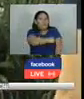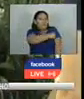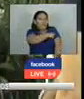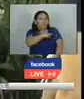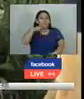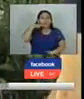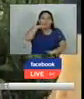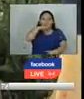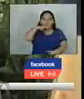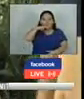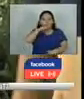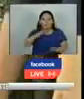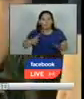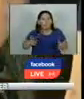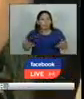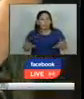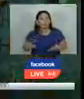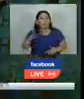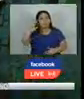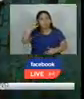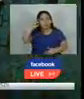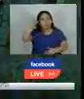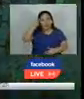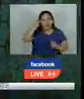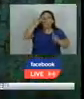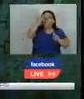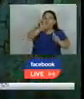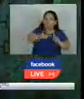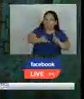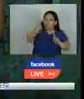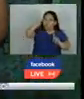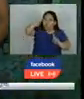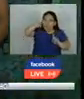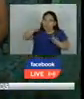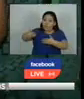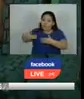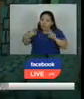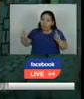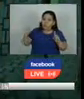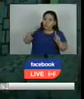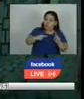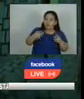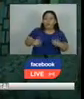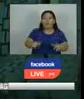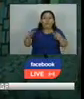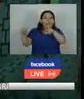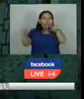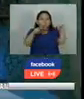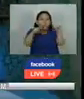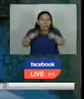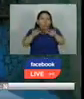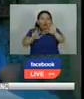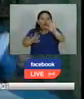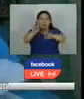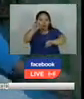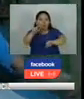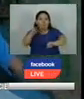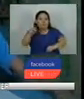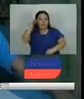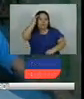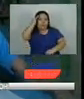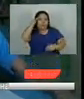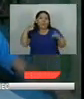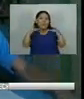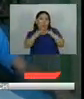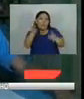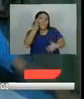de Cruz Roja salvadoreña es dar un buen ejemplo a su hijo el cual a sus 11 años ha decidido seguir los pasos de